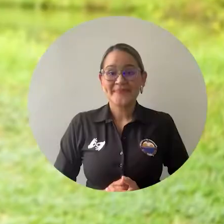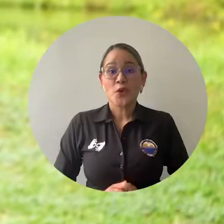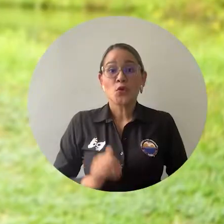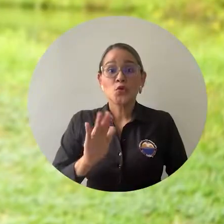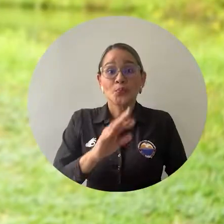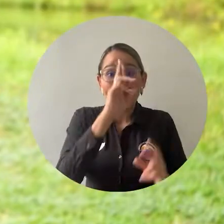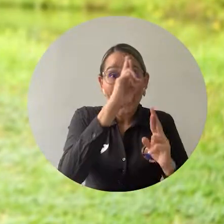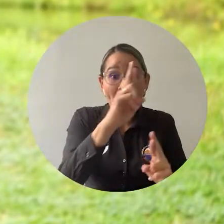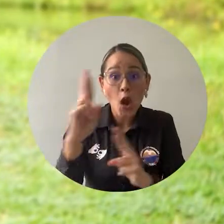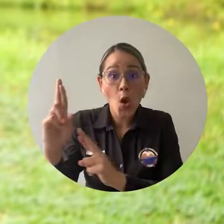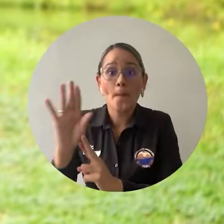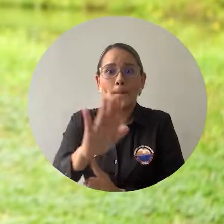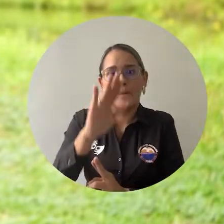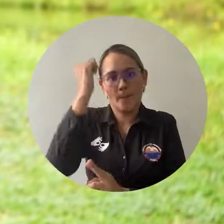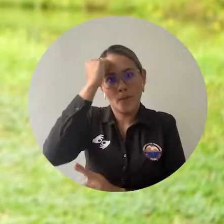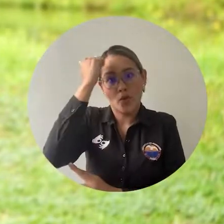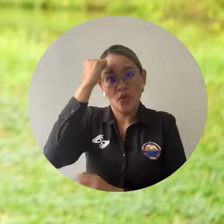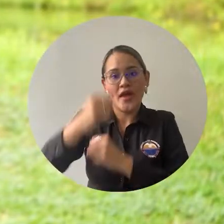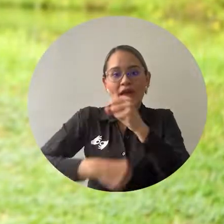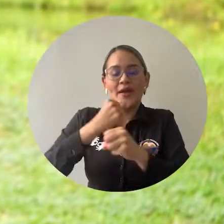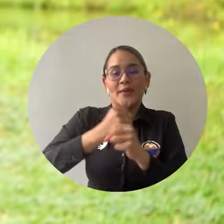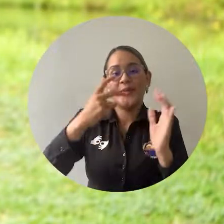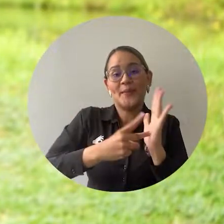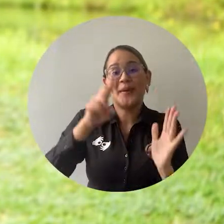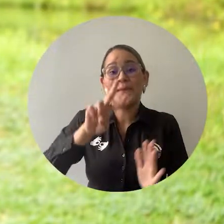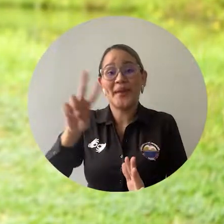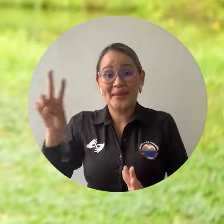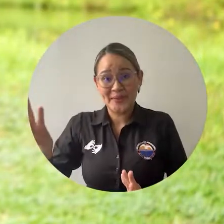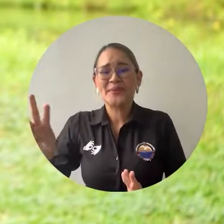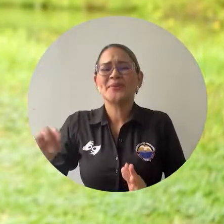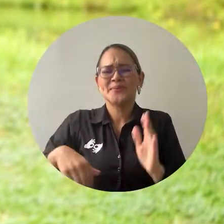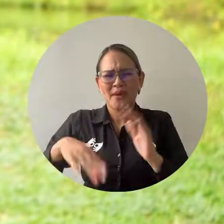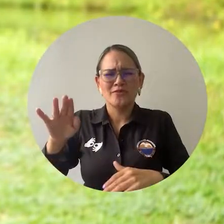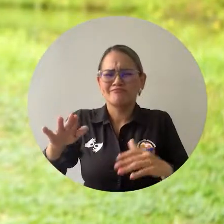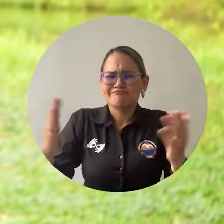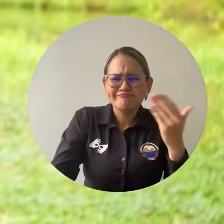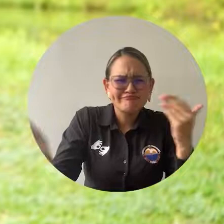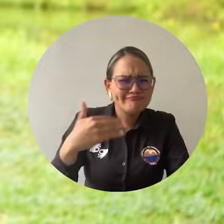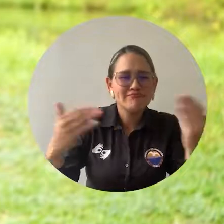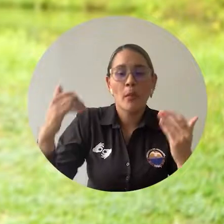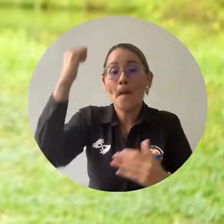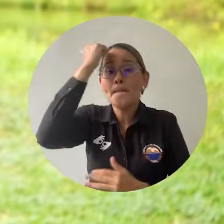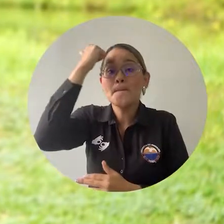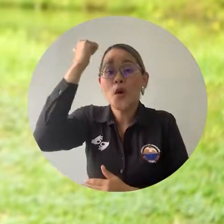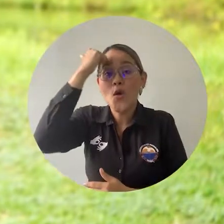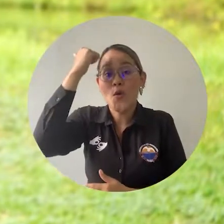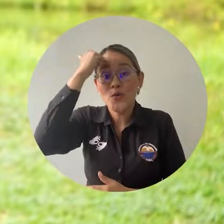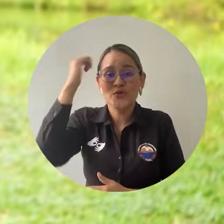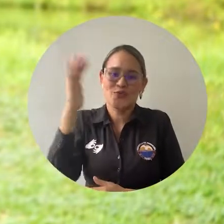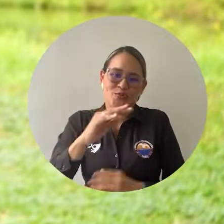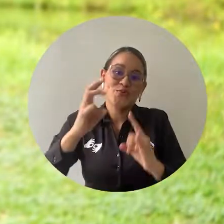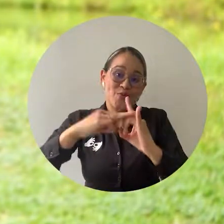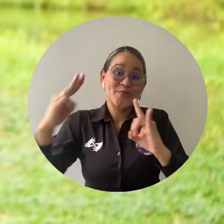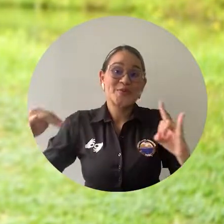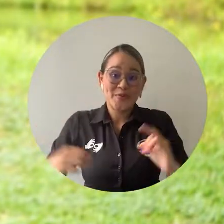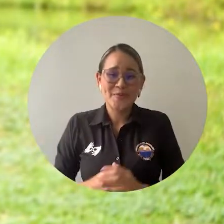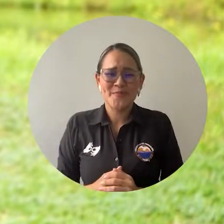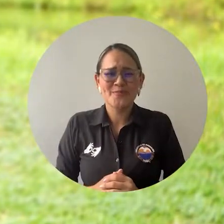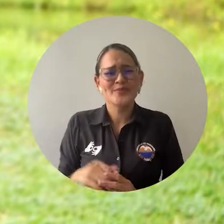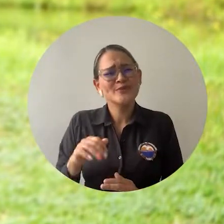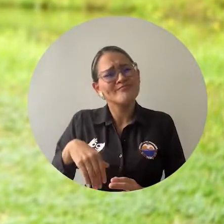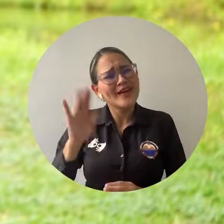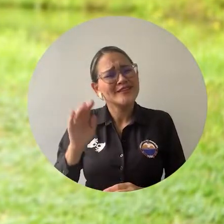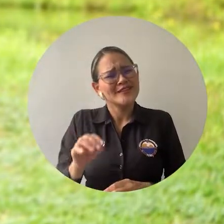El evento de reconocimiento a la labor docente 2022 convocó al grupo de profesores de la Universidad del Magdalena en una